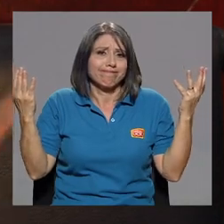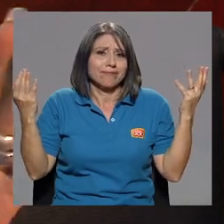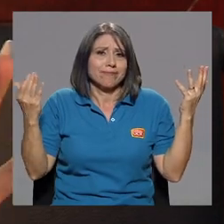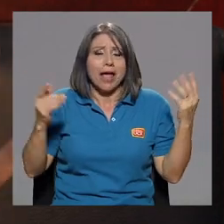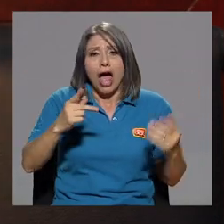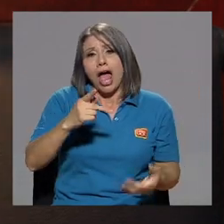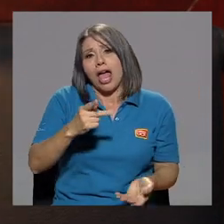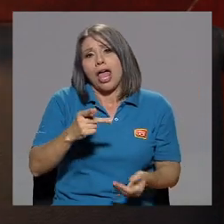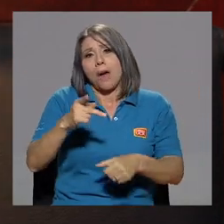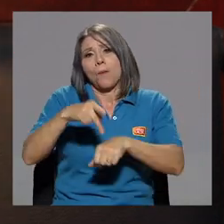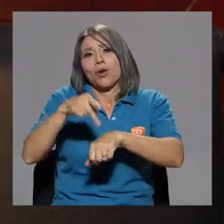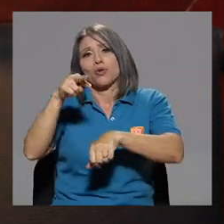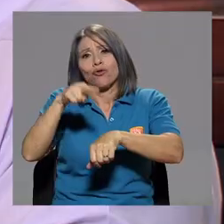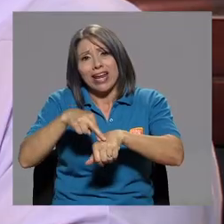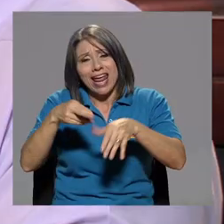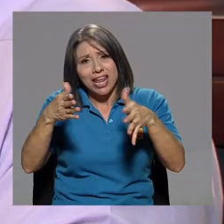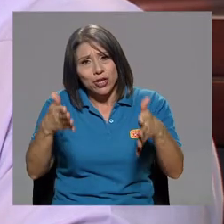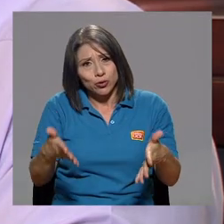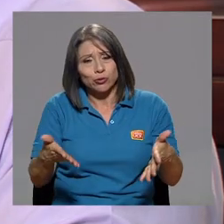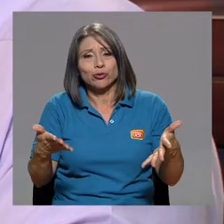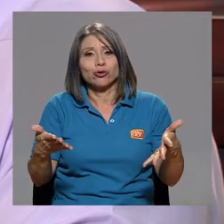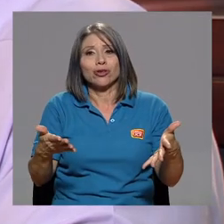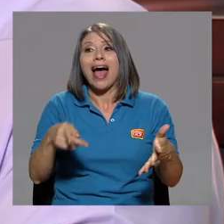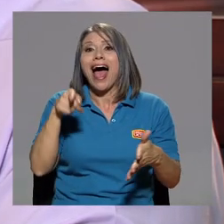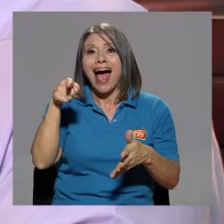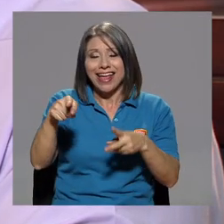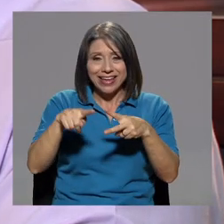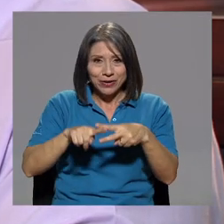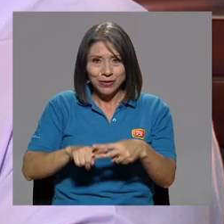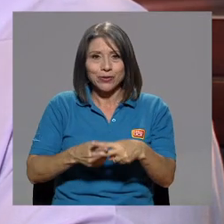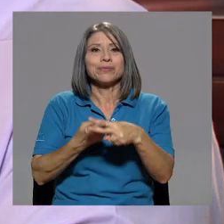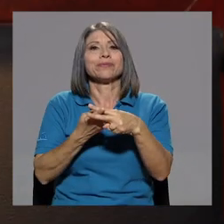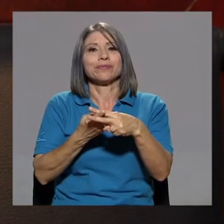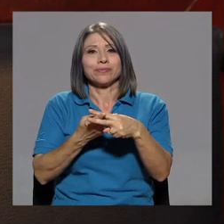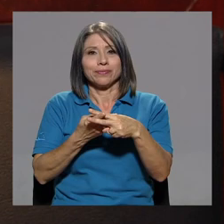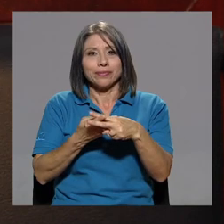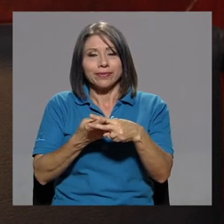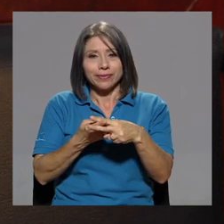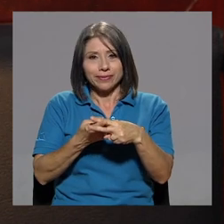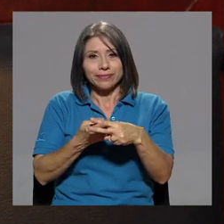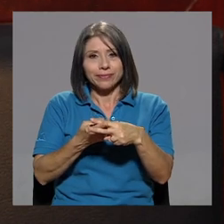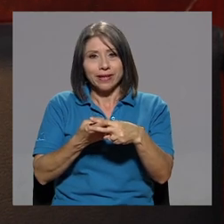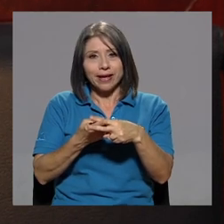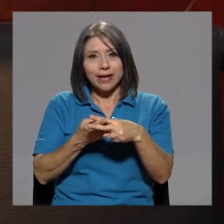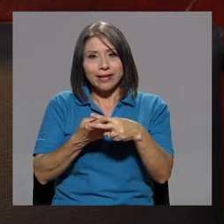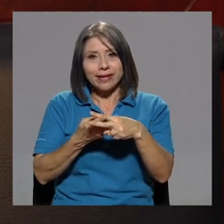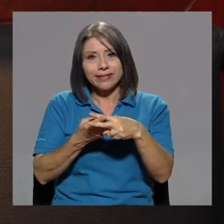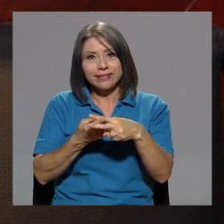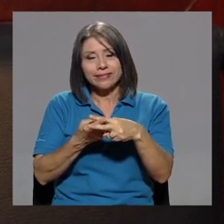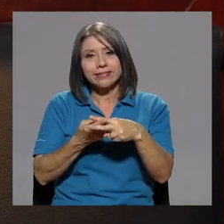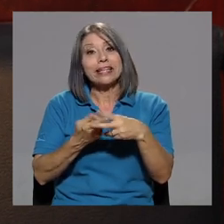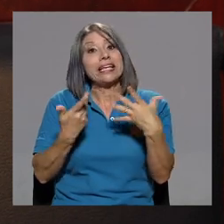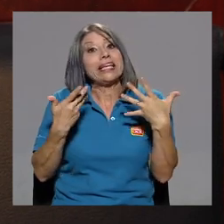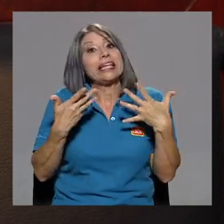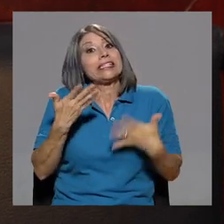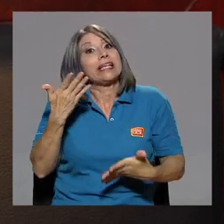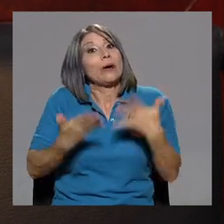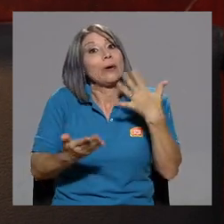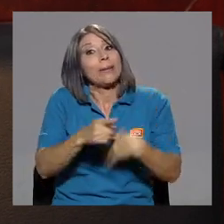Bueno, puertorriqueños. Y ahí fue cuando comencé. Y seguro les gusté.